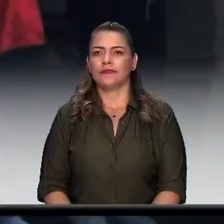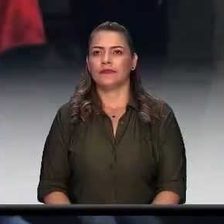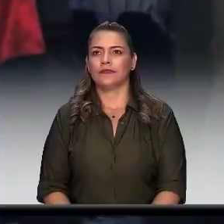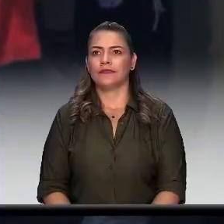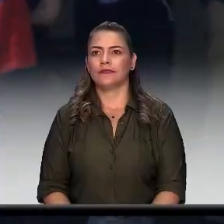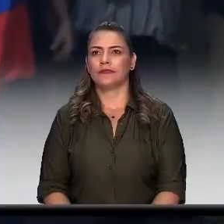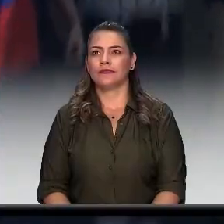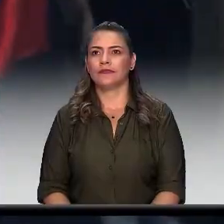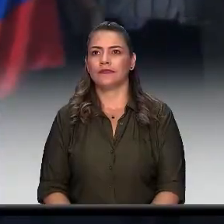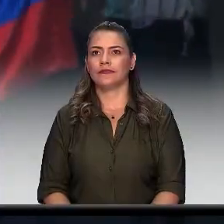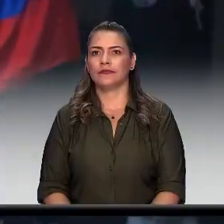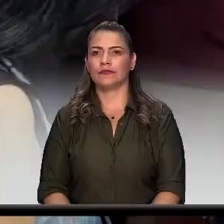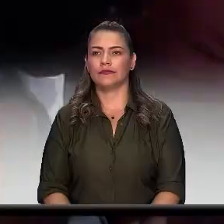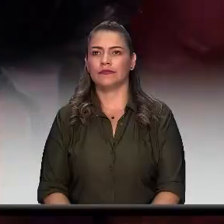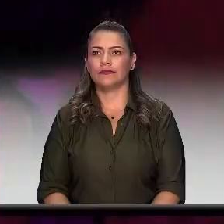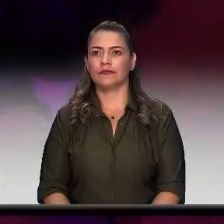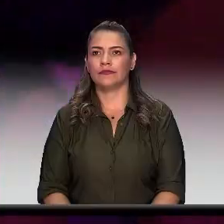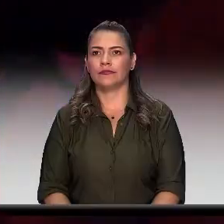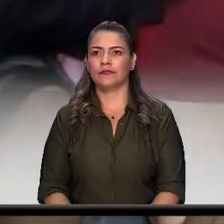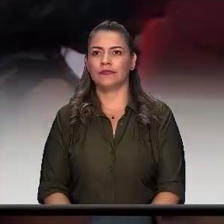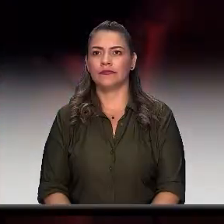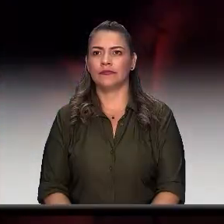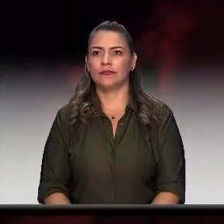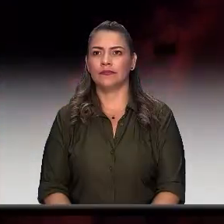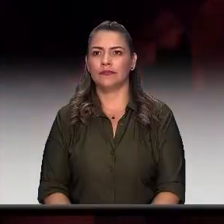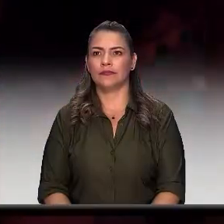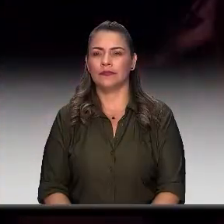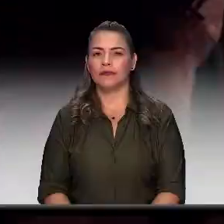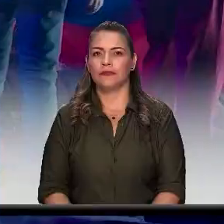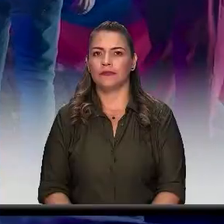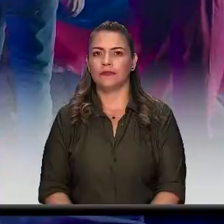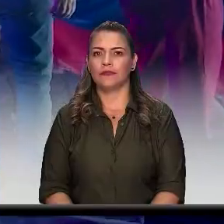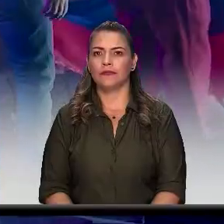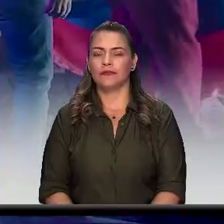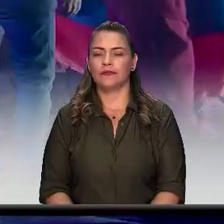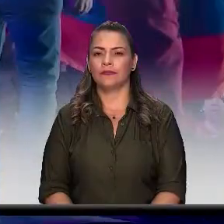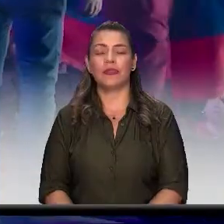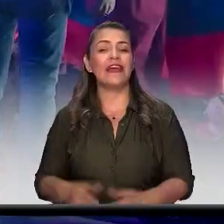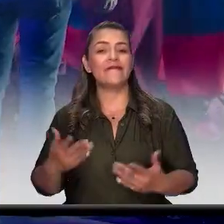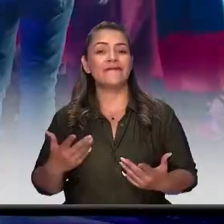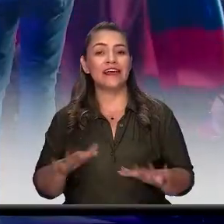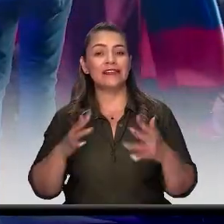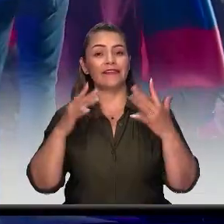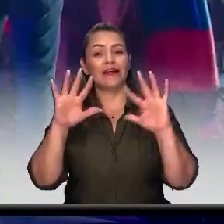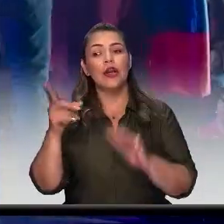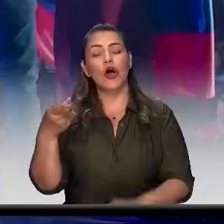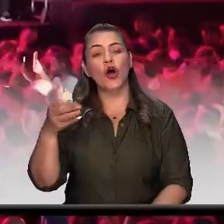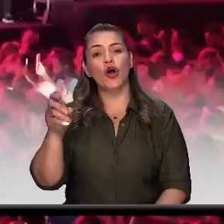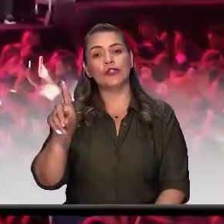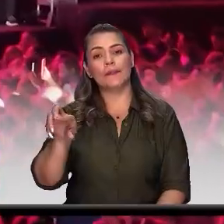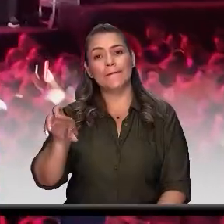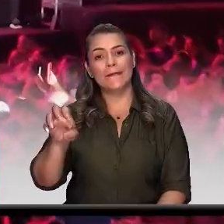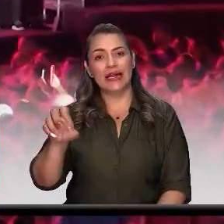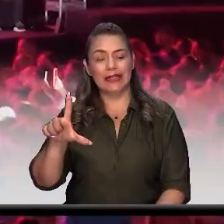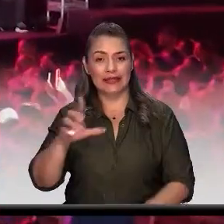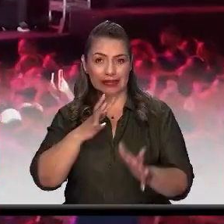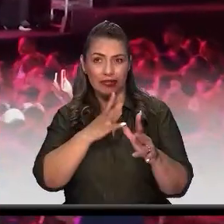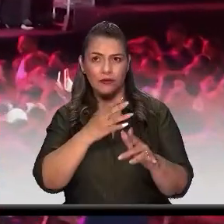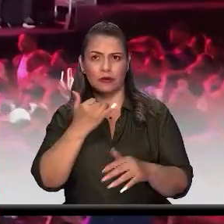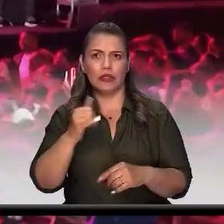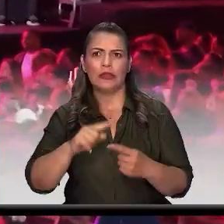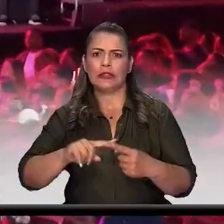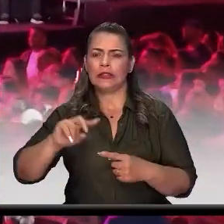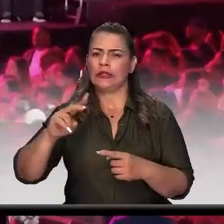recibe toda la gloria El festival gospel de Itagüí se consolida como el segundo más